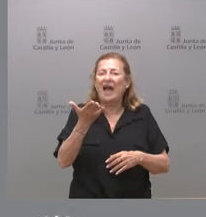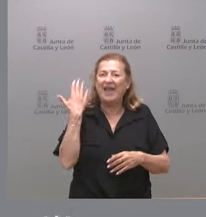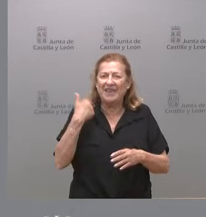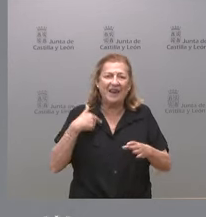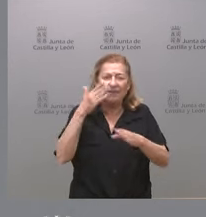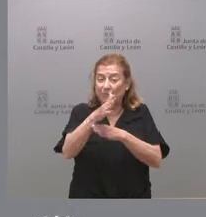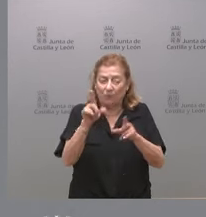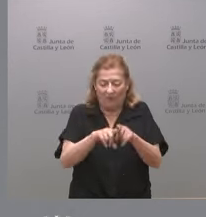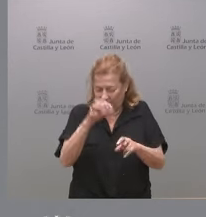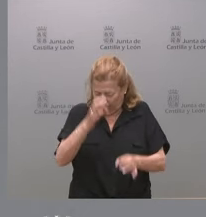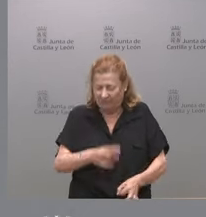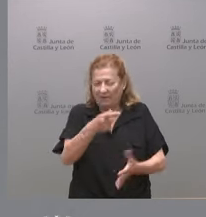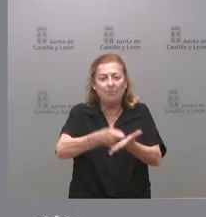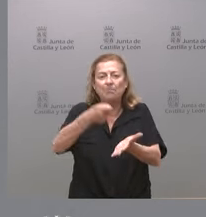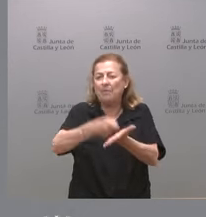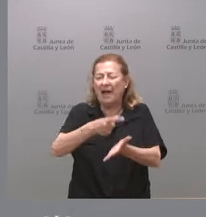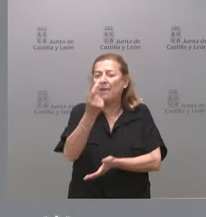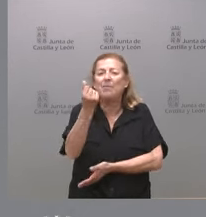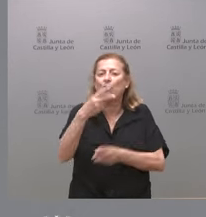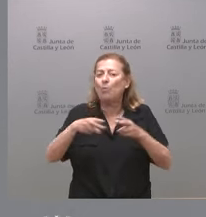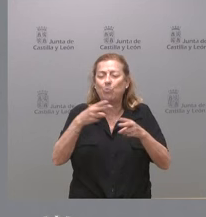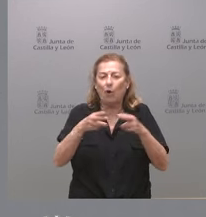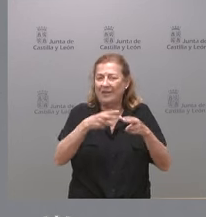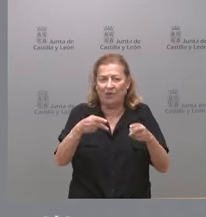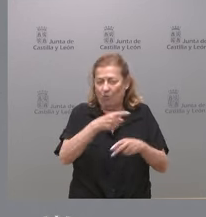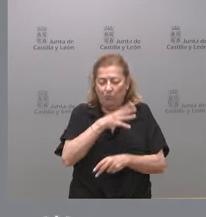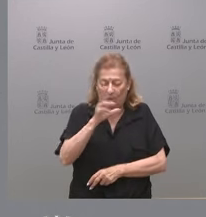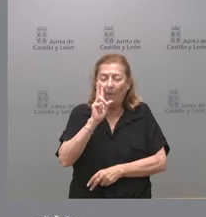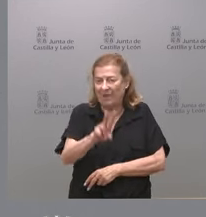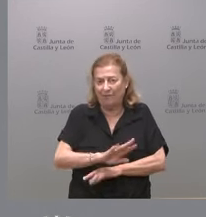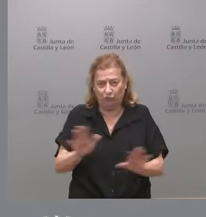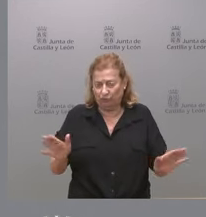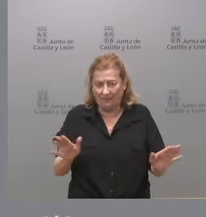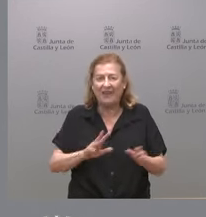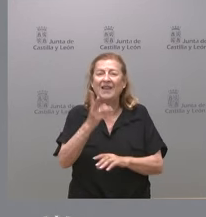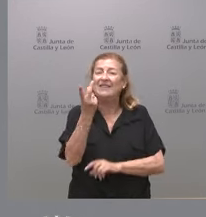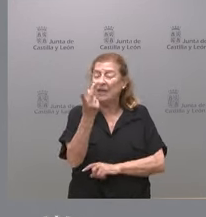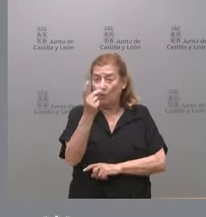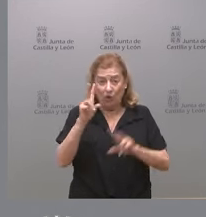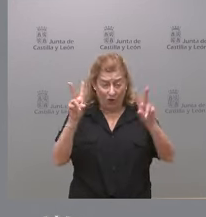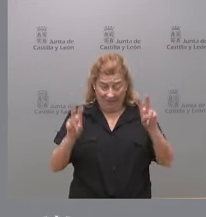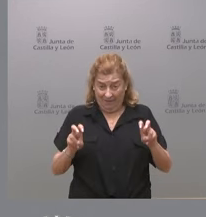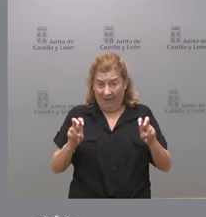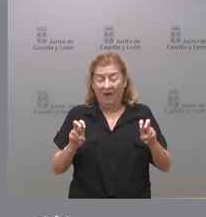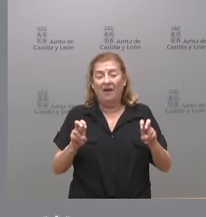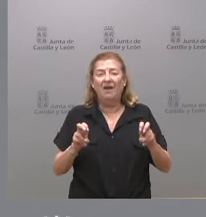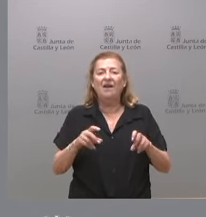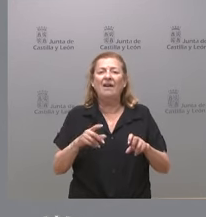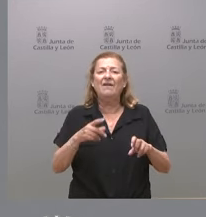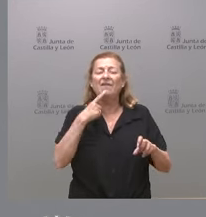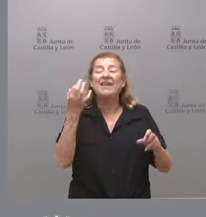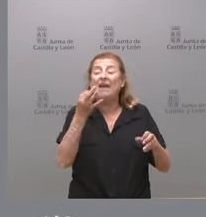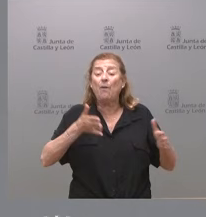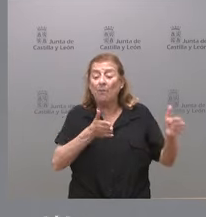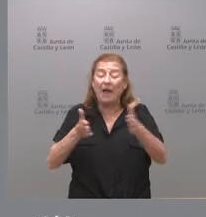al pago de ese precio político como veíamos la segunda cuestión que vías jurídicas vamos a